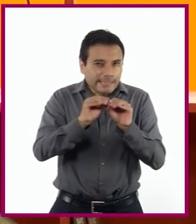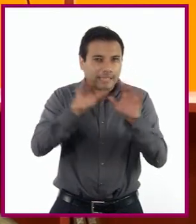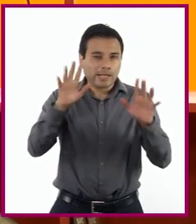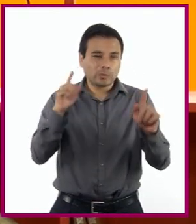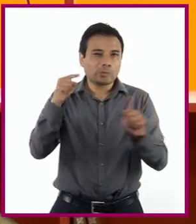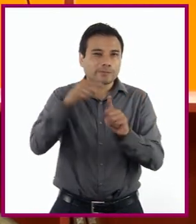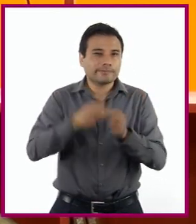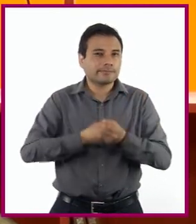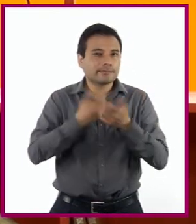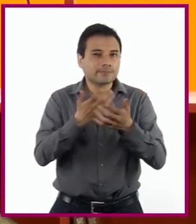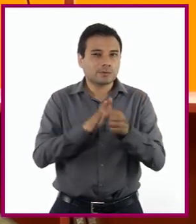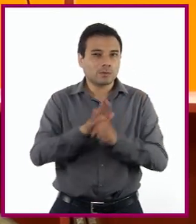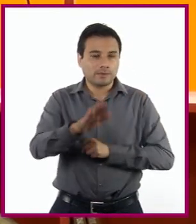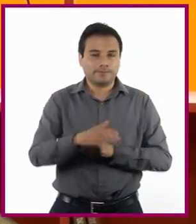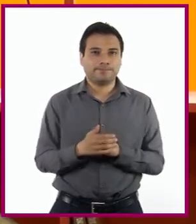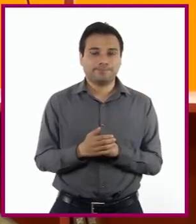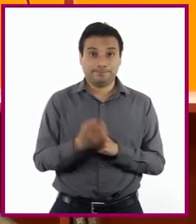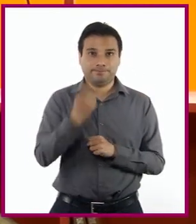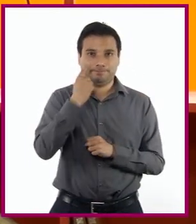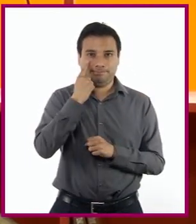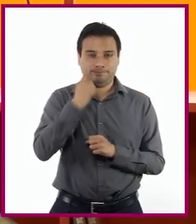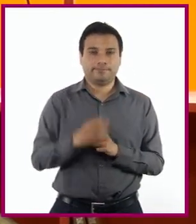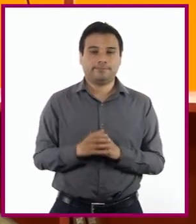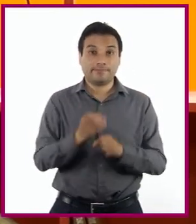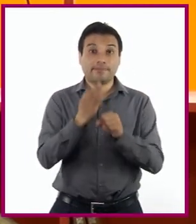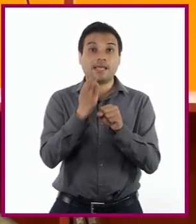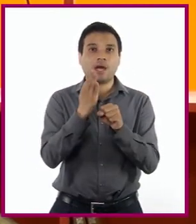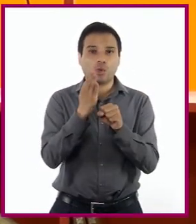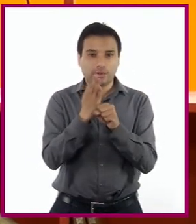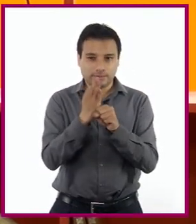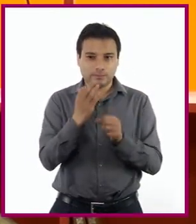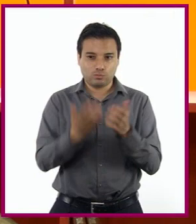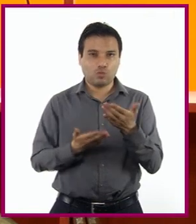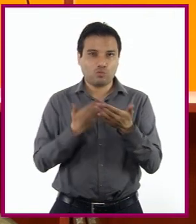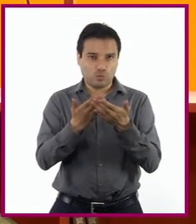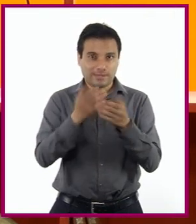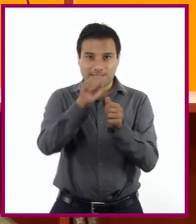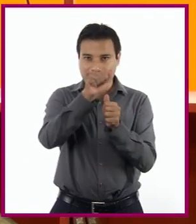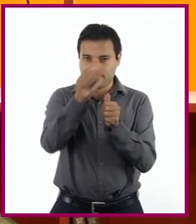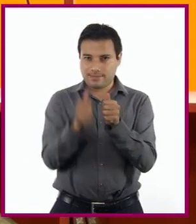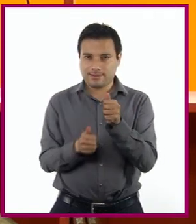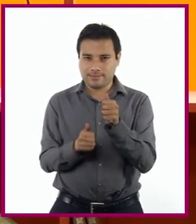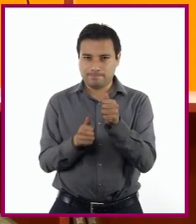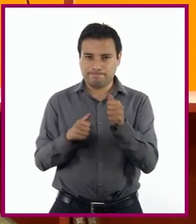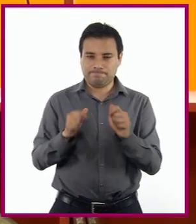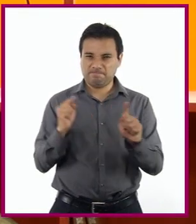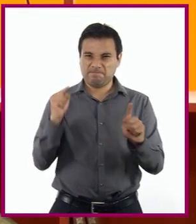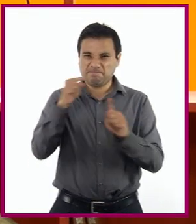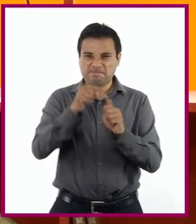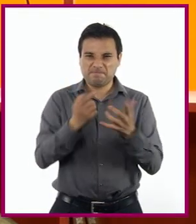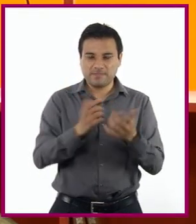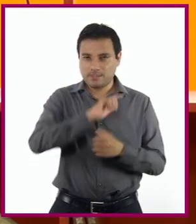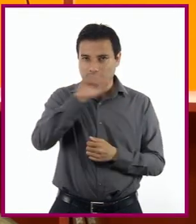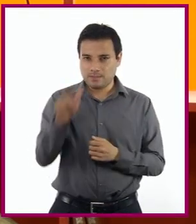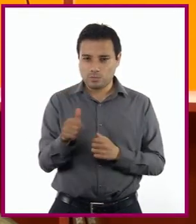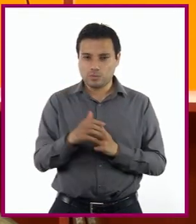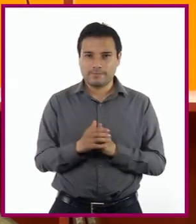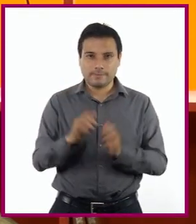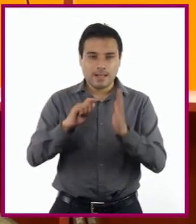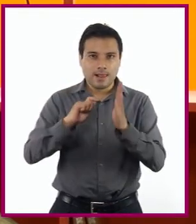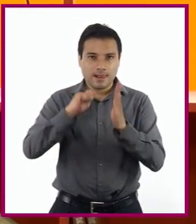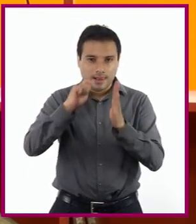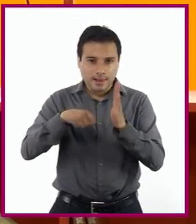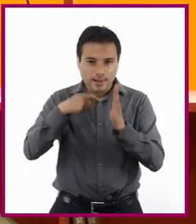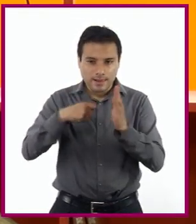vamos a percibir las intenciones de algunas propuestas artísticas para que elaboremos un cortometraje en el